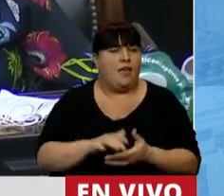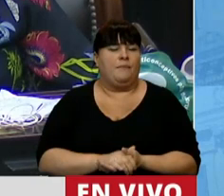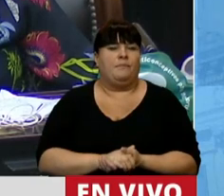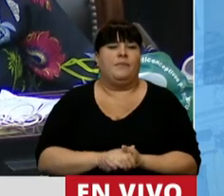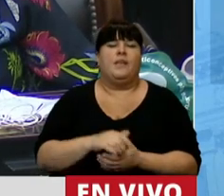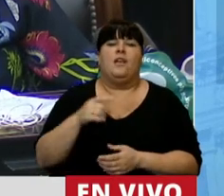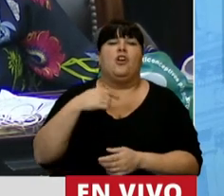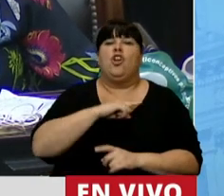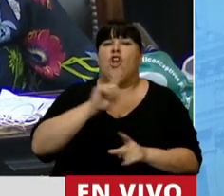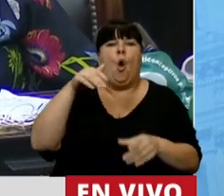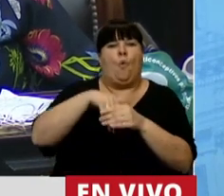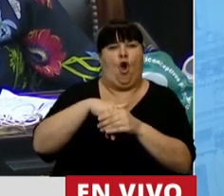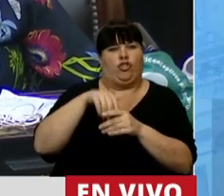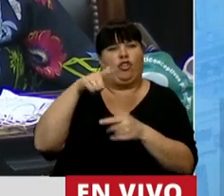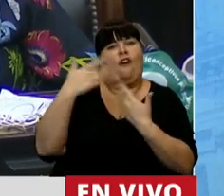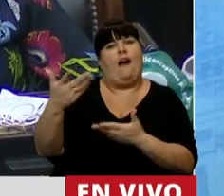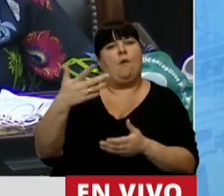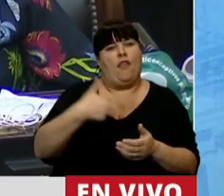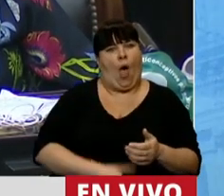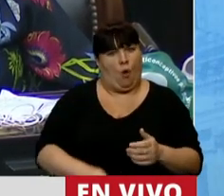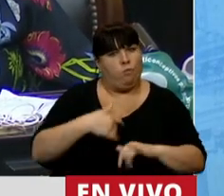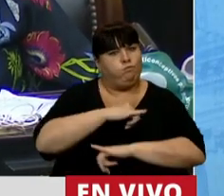que no iba a votar a favor del aborto.